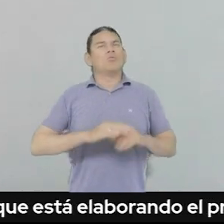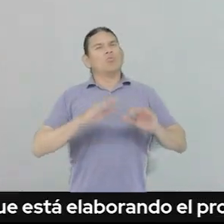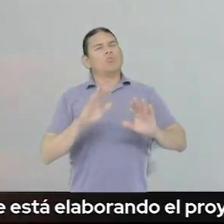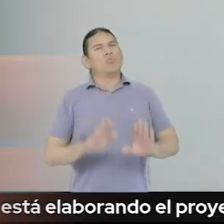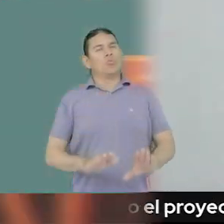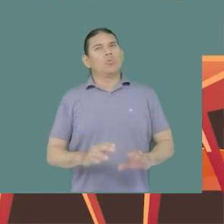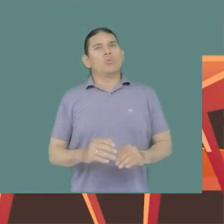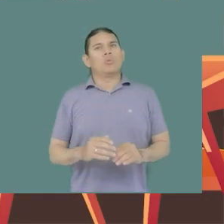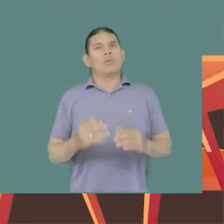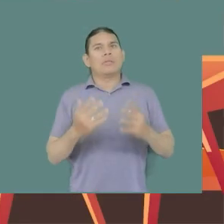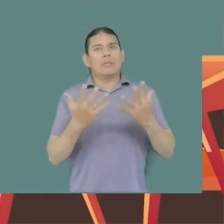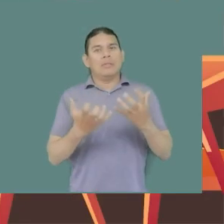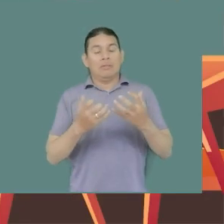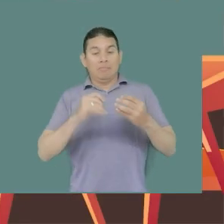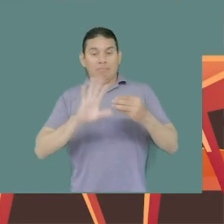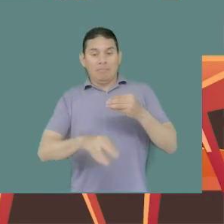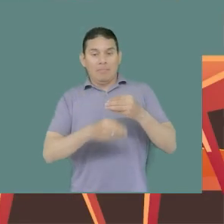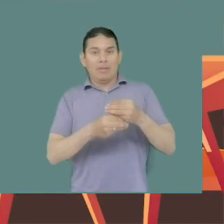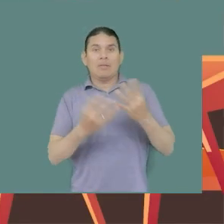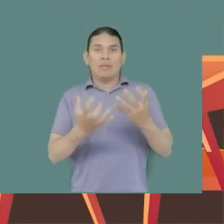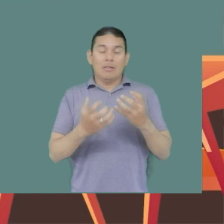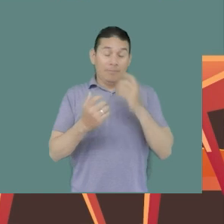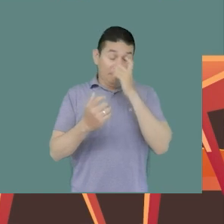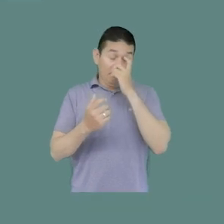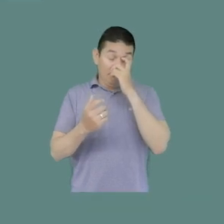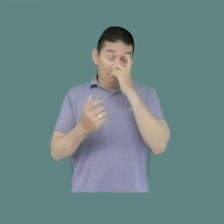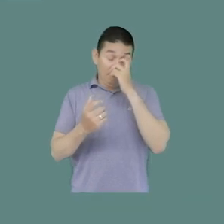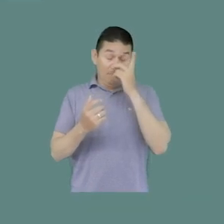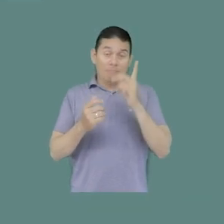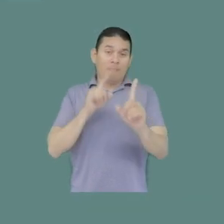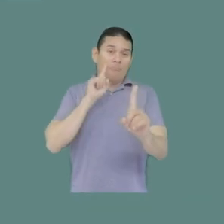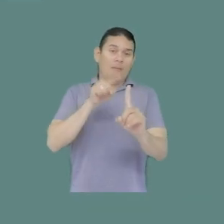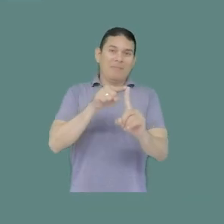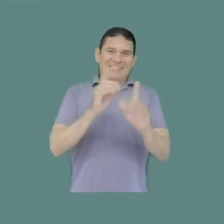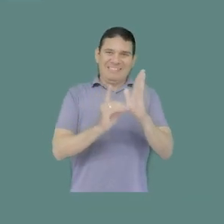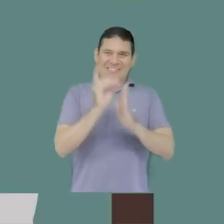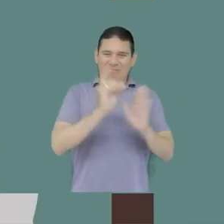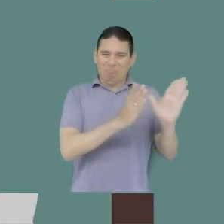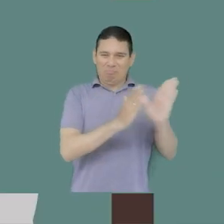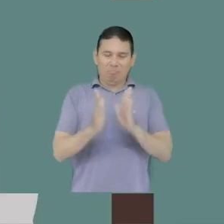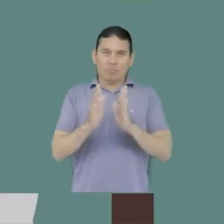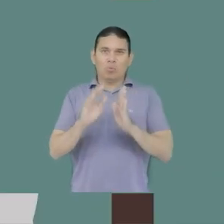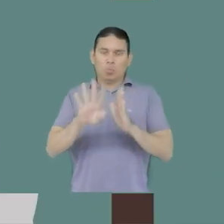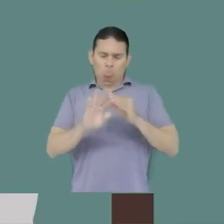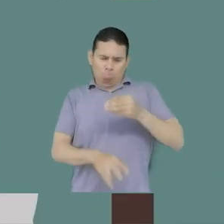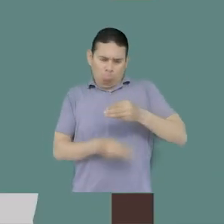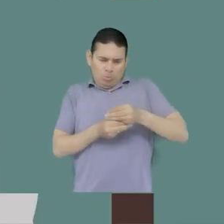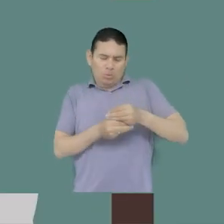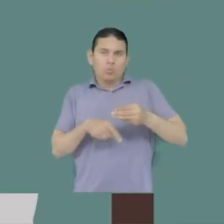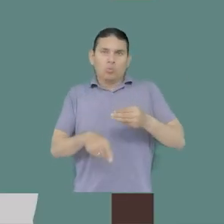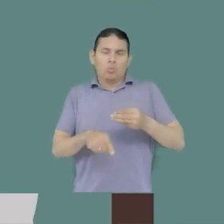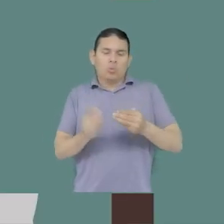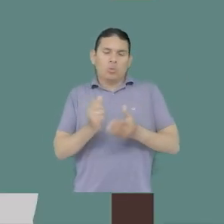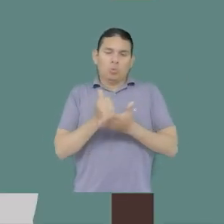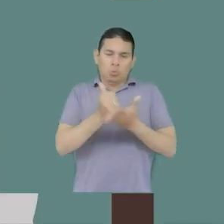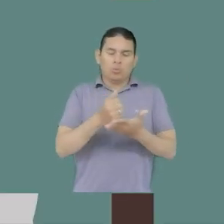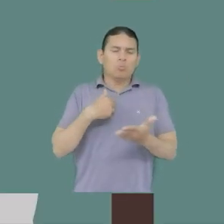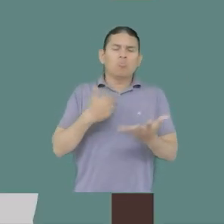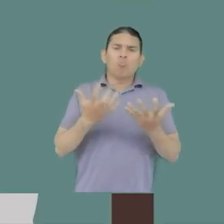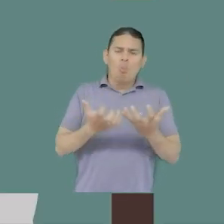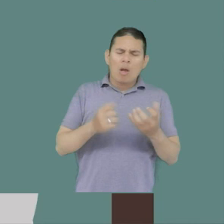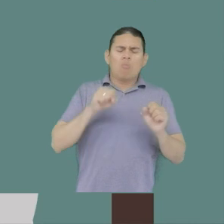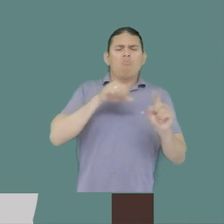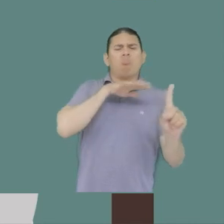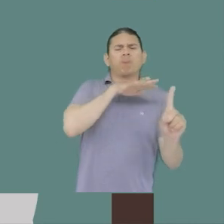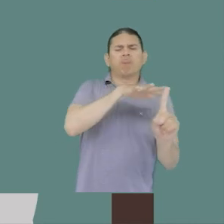se refiere a el anexo para la incidencia en planes de desarrollo territorial. Este es un anexo